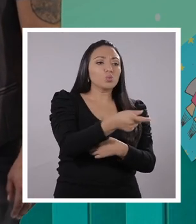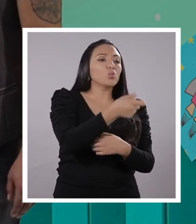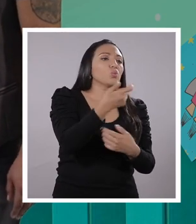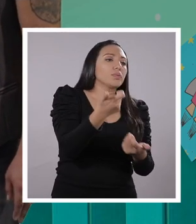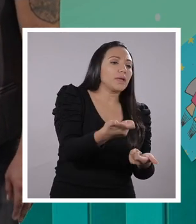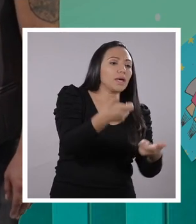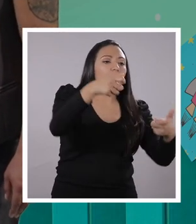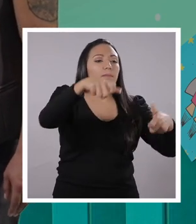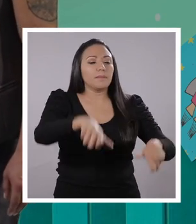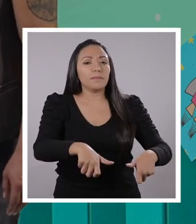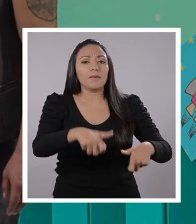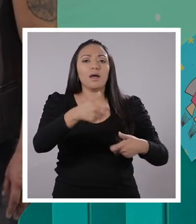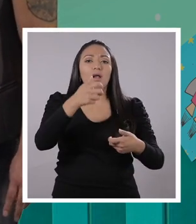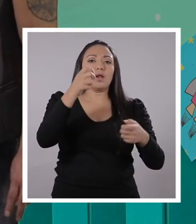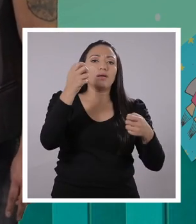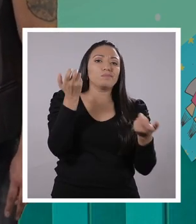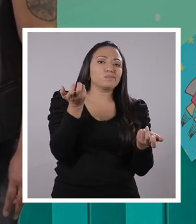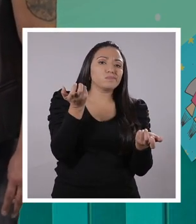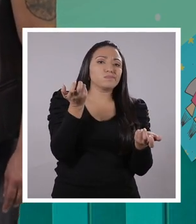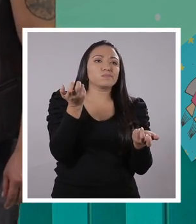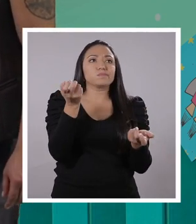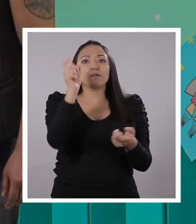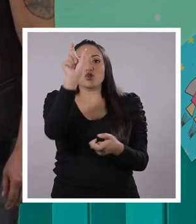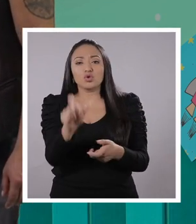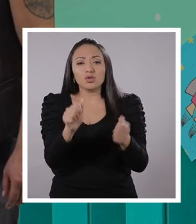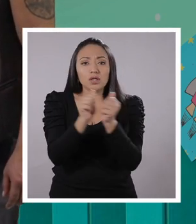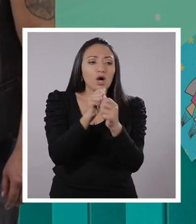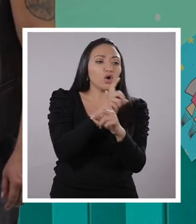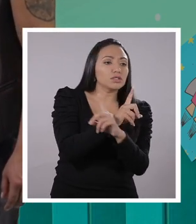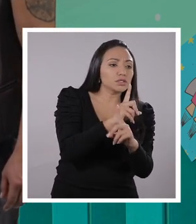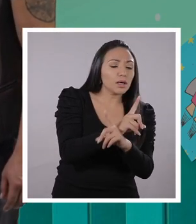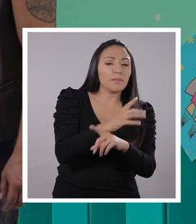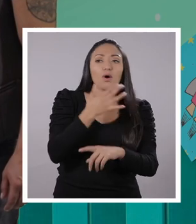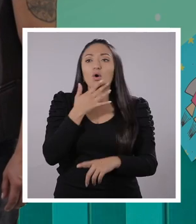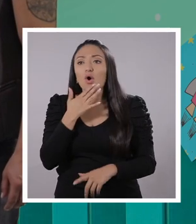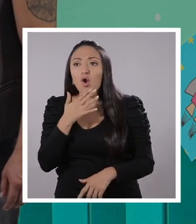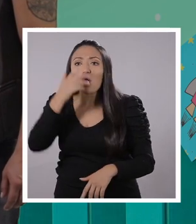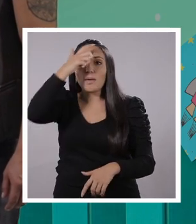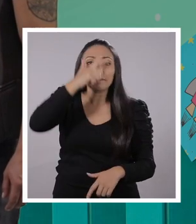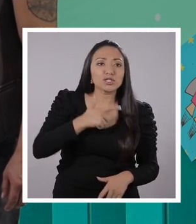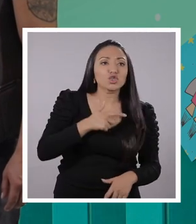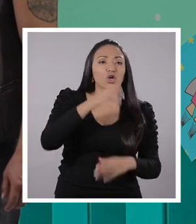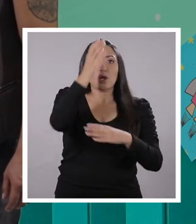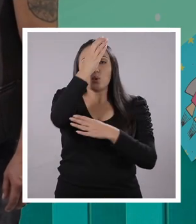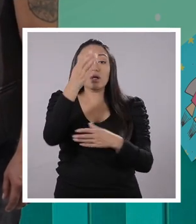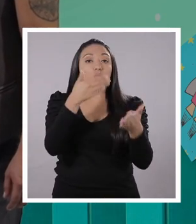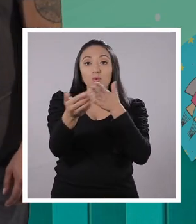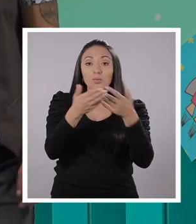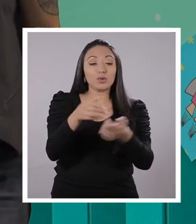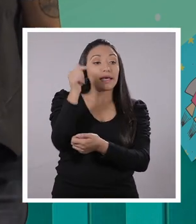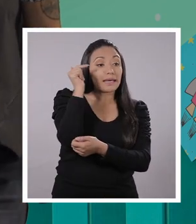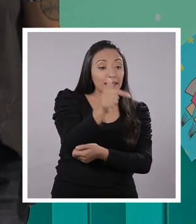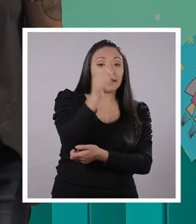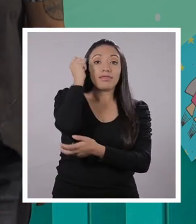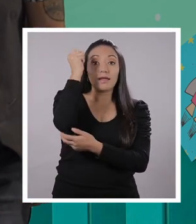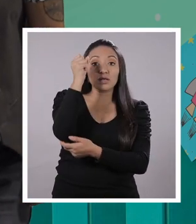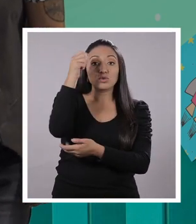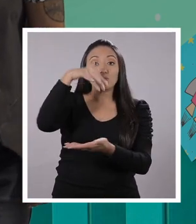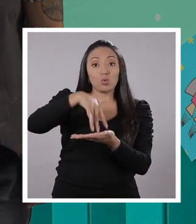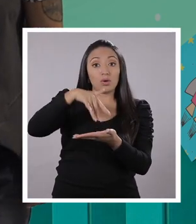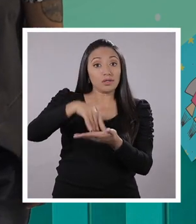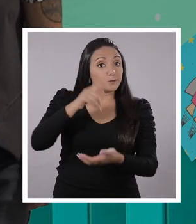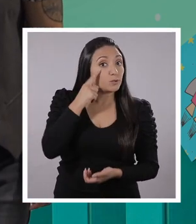sean, si tienen necesidades educativas, de qué color, de qué cultura. Todos tienen derecho a estudiar. ¡Ojo!